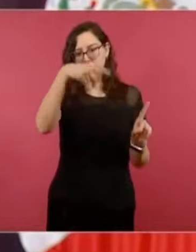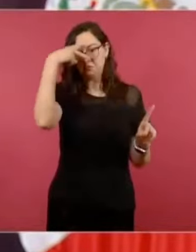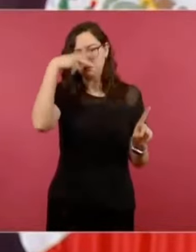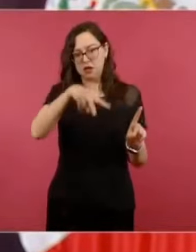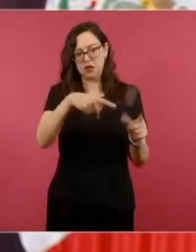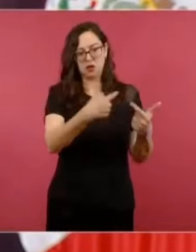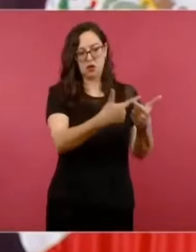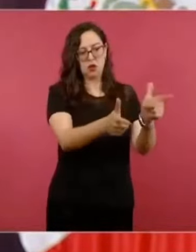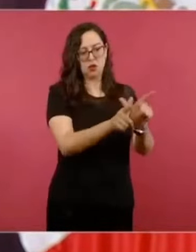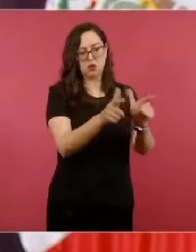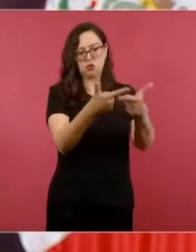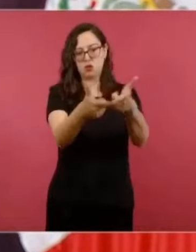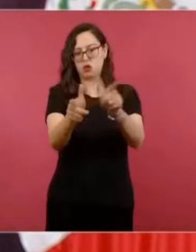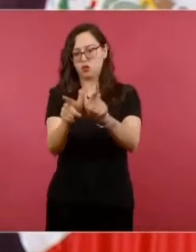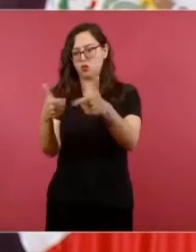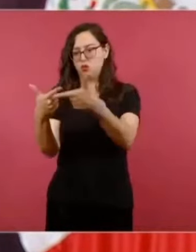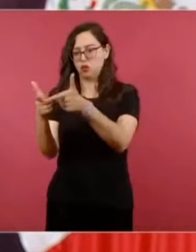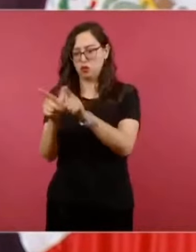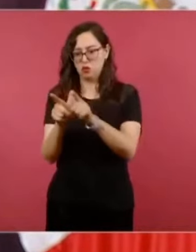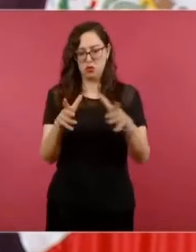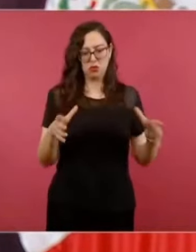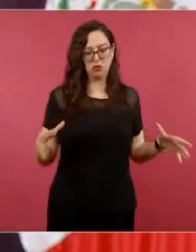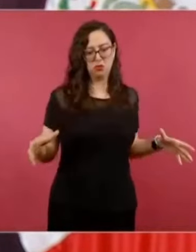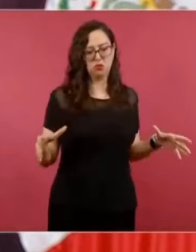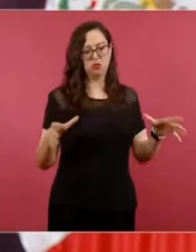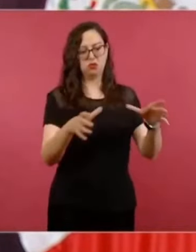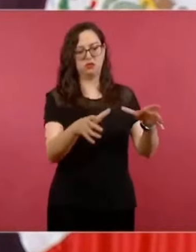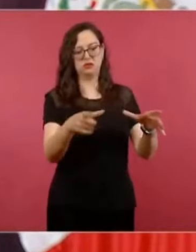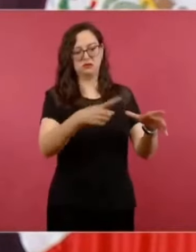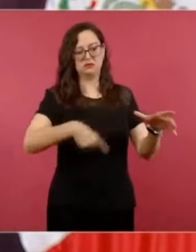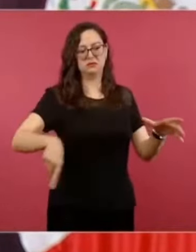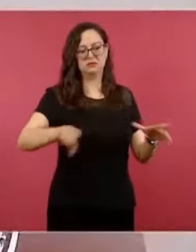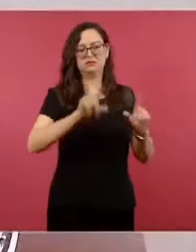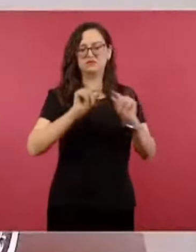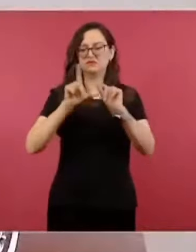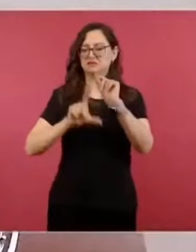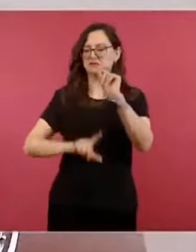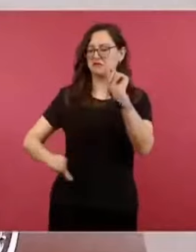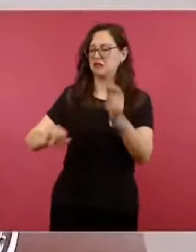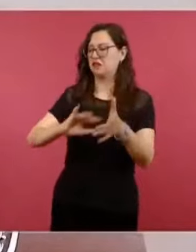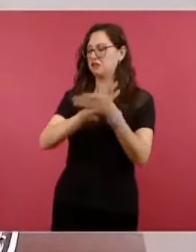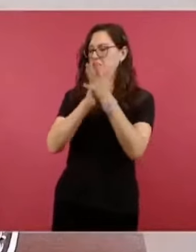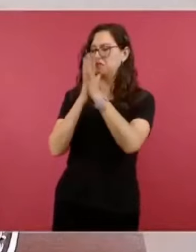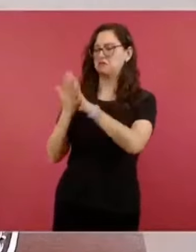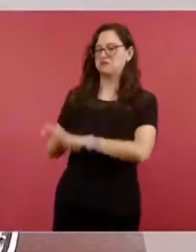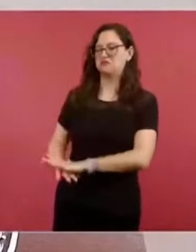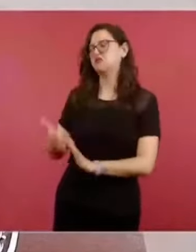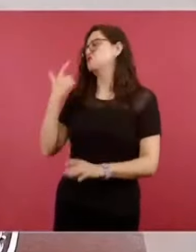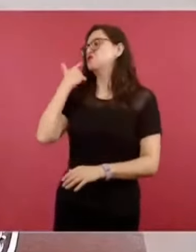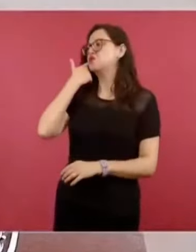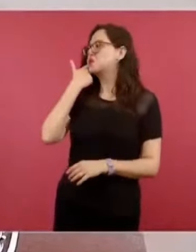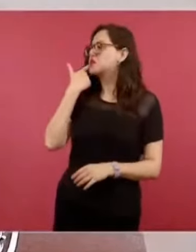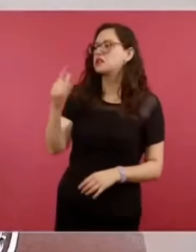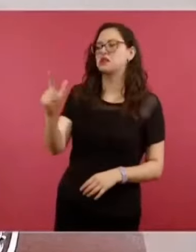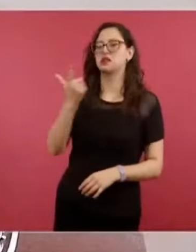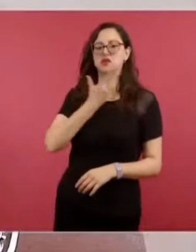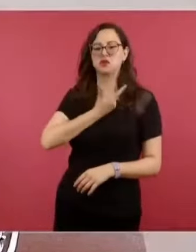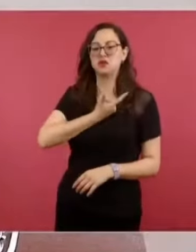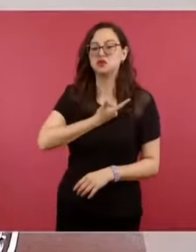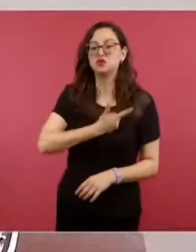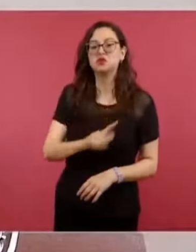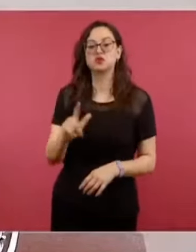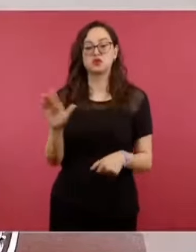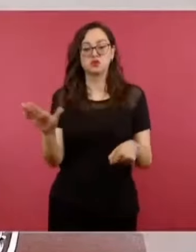que no les gusta la transformación, que ven afectados sus intereses,